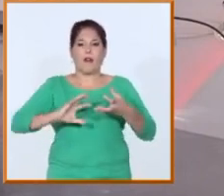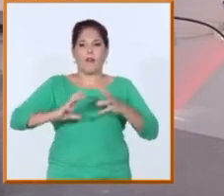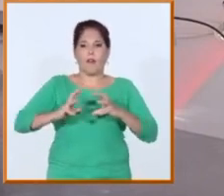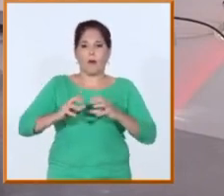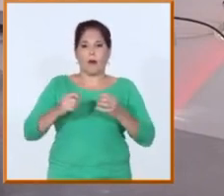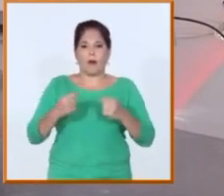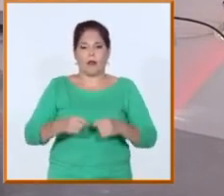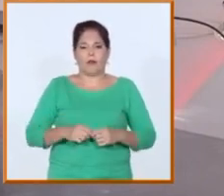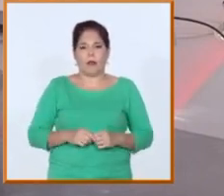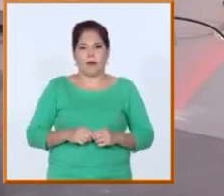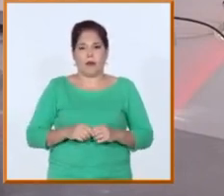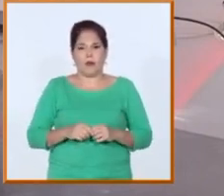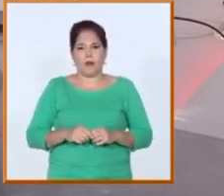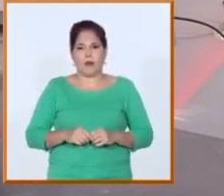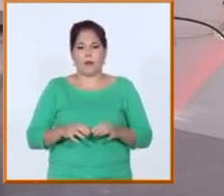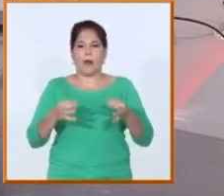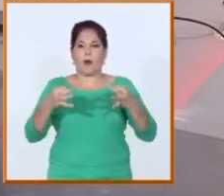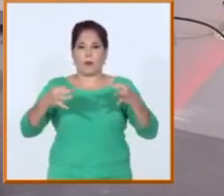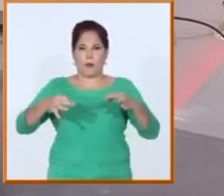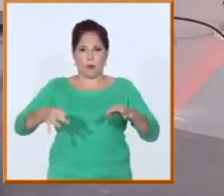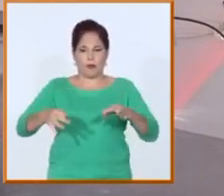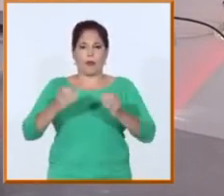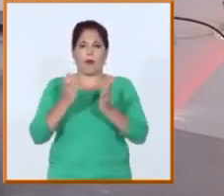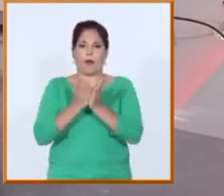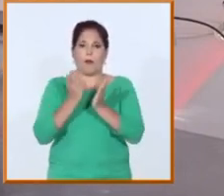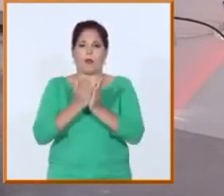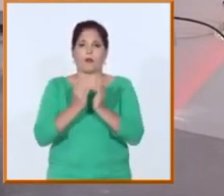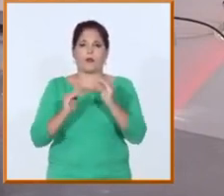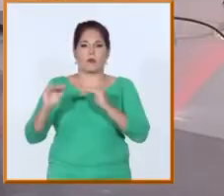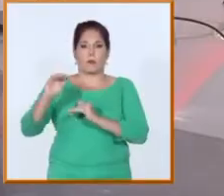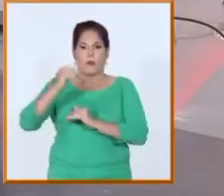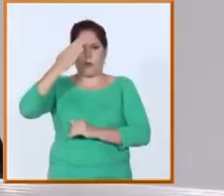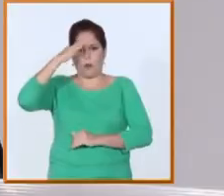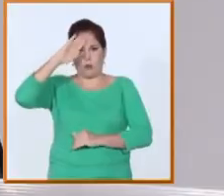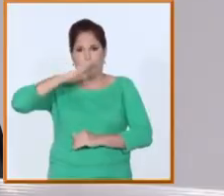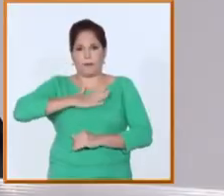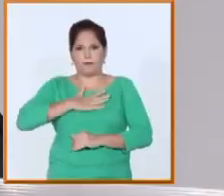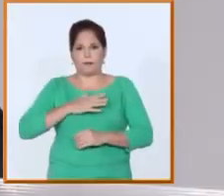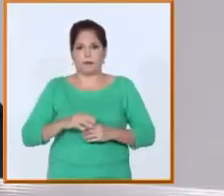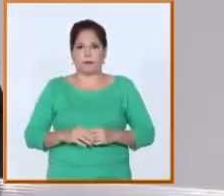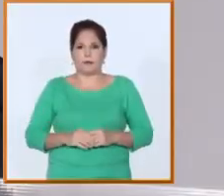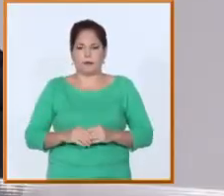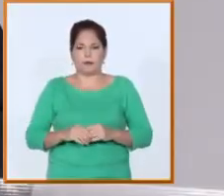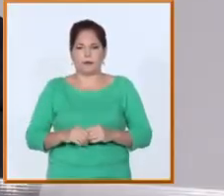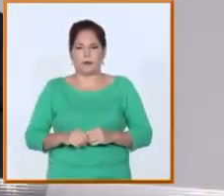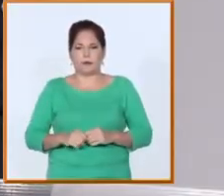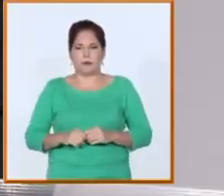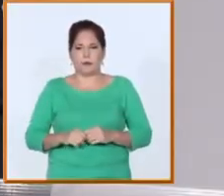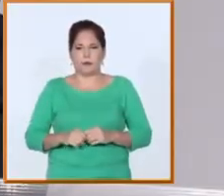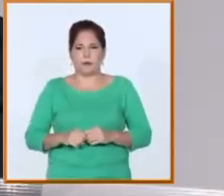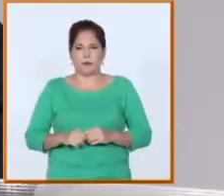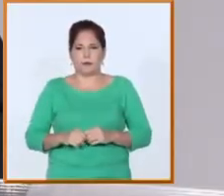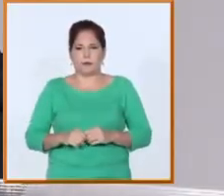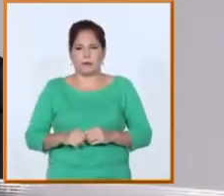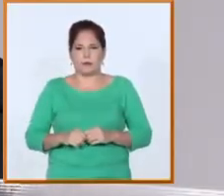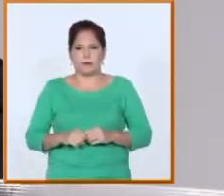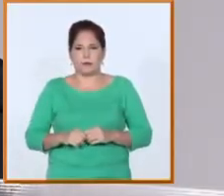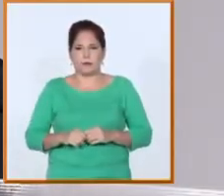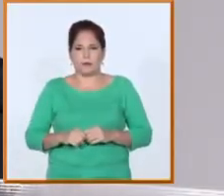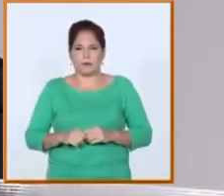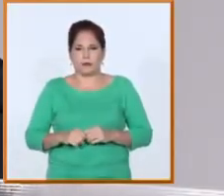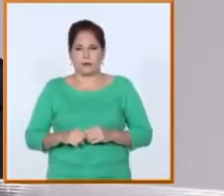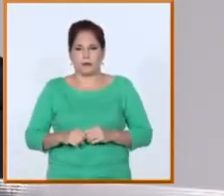la normalidad ya en la educación superior en Cuba? Bueno, si realmente ayer comenzó el segundo periodo